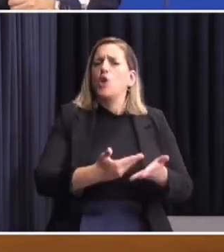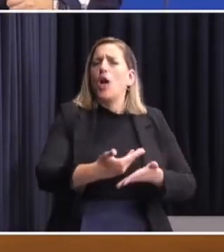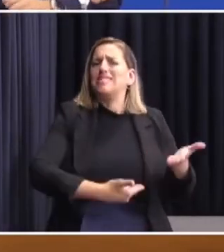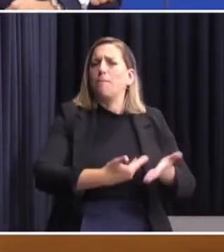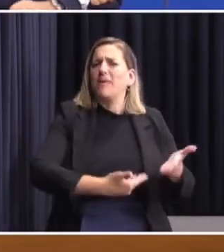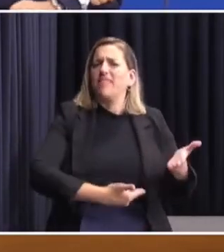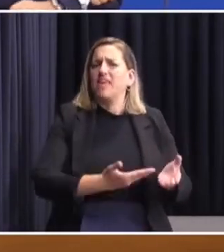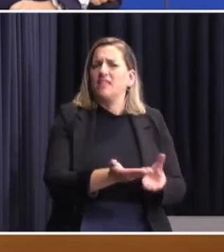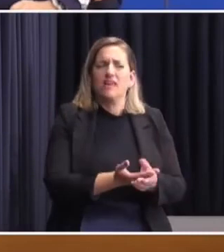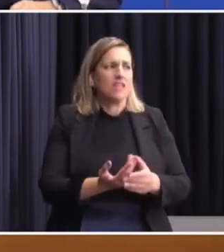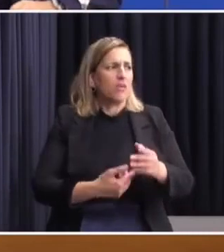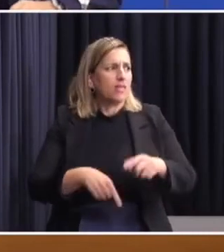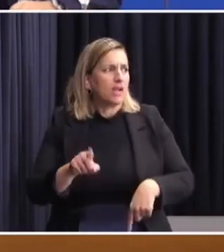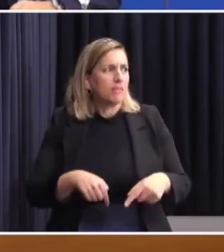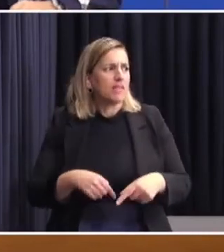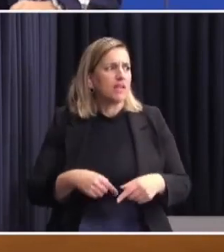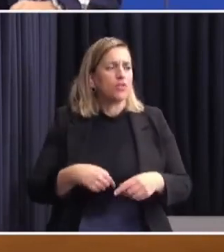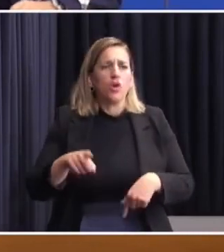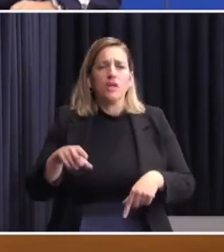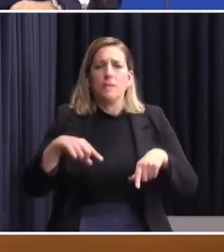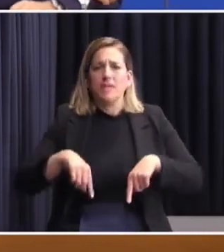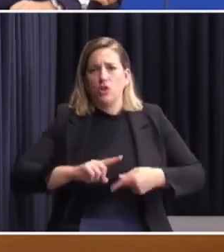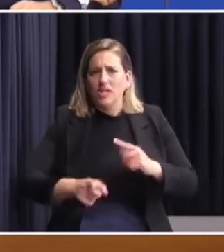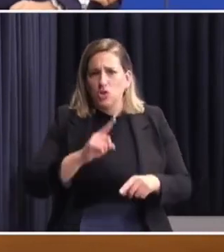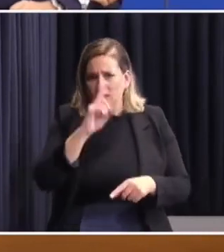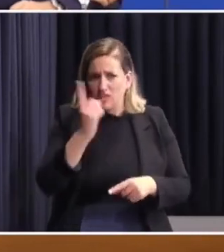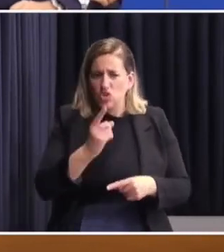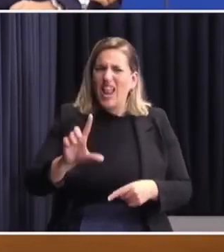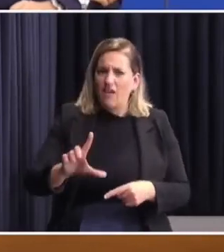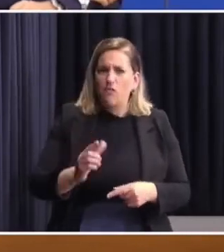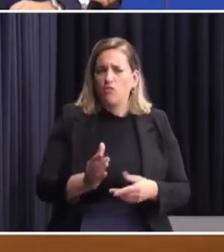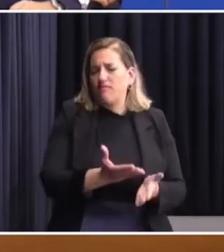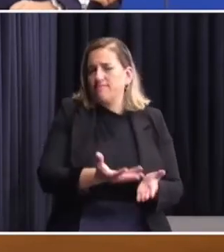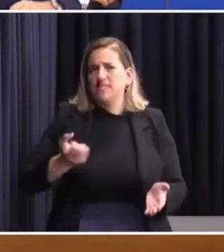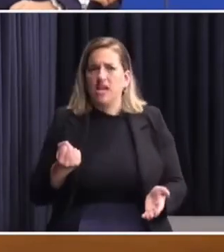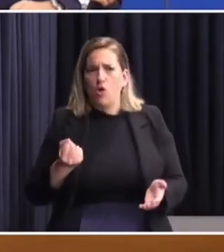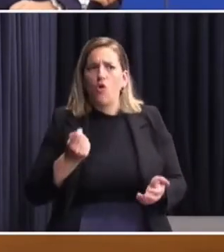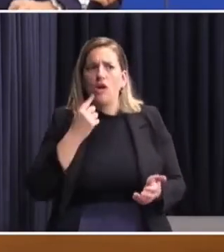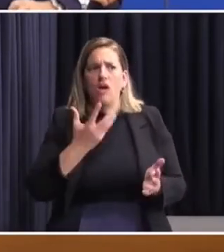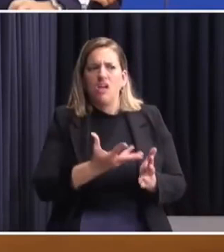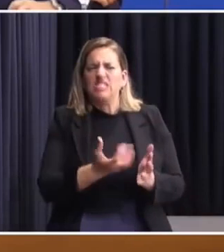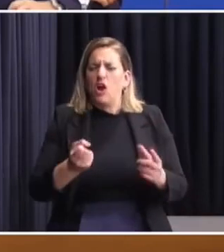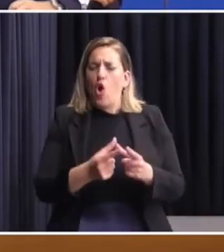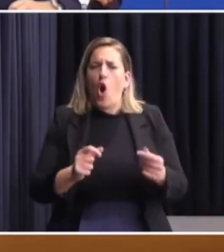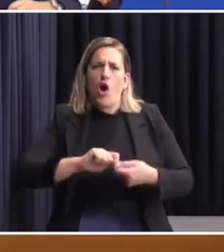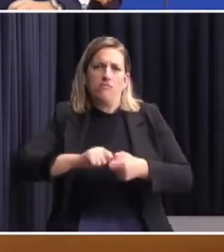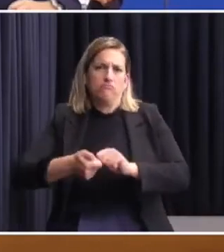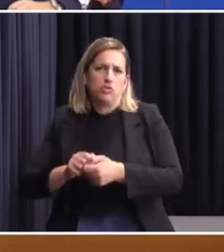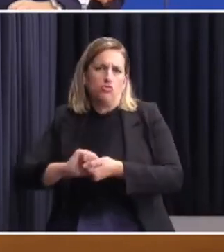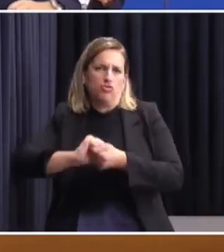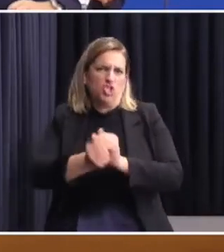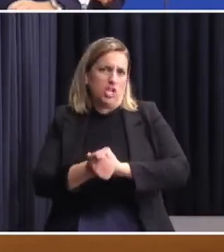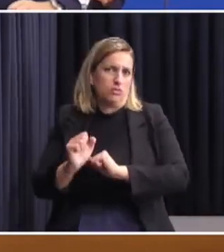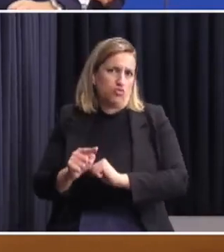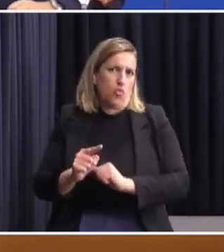que se estaba tramitando en Cancillería y que fue la FLUF el que retiró, y así lo dijo, retiró la hoja con los chats de